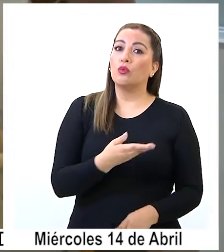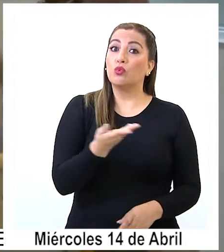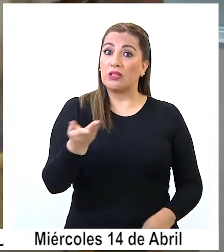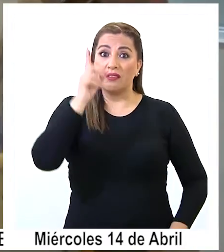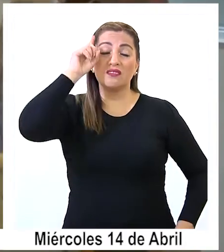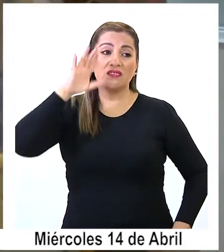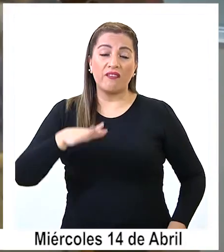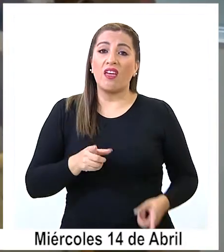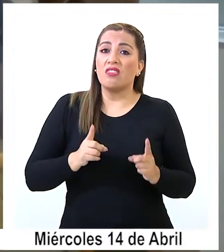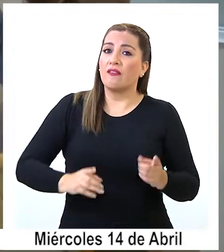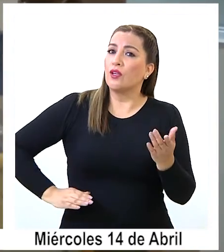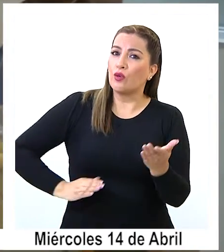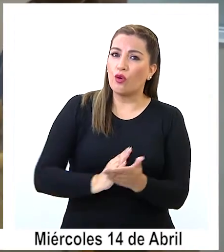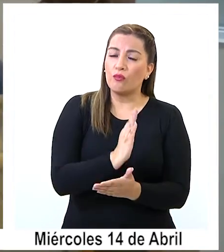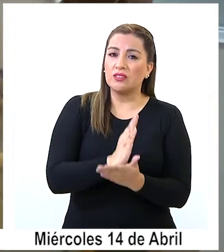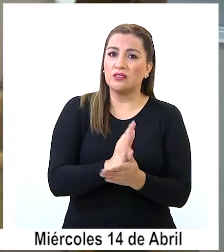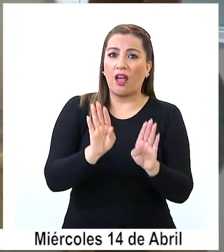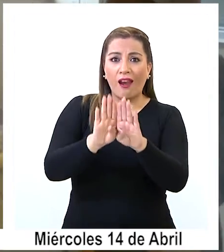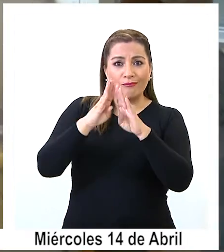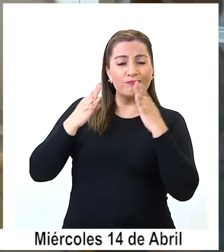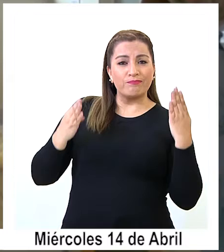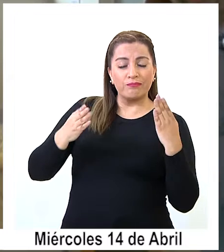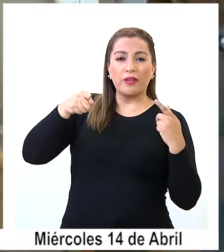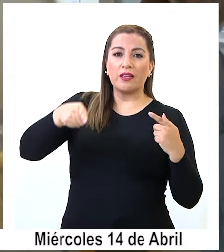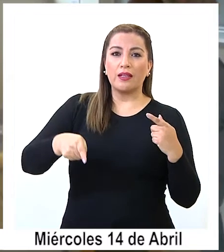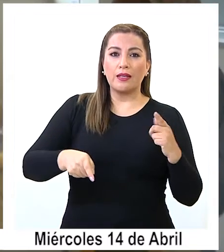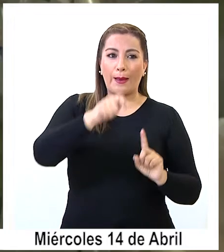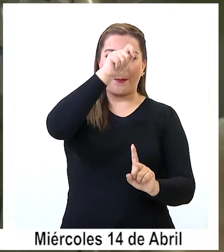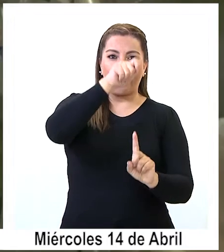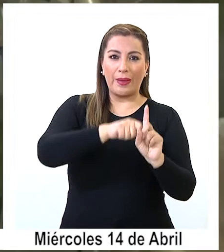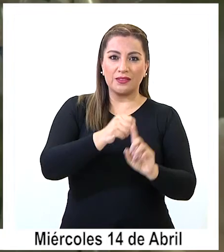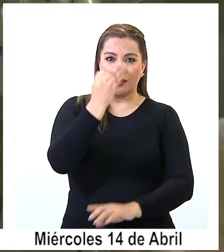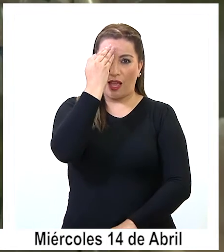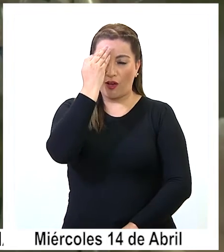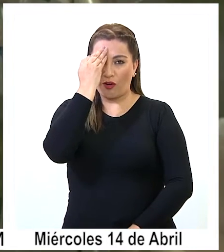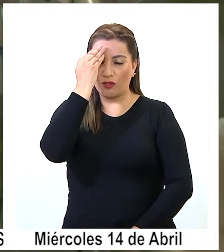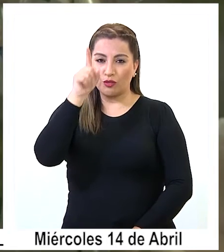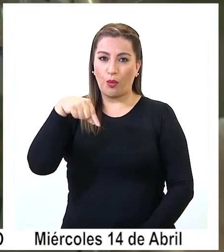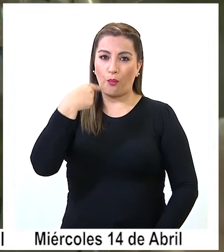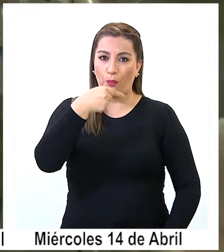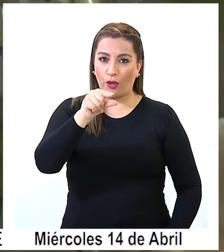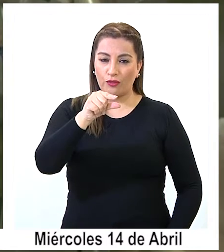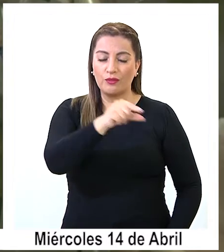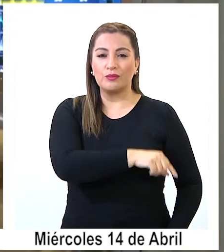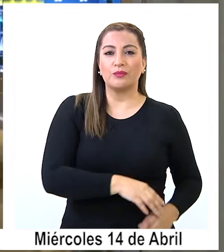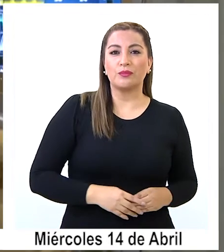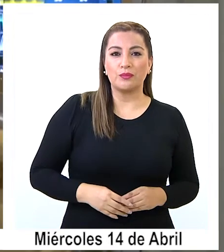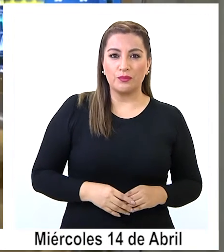como se sabe, debería iniciar su funcionamiento en el mes de agosto próximo.